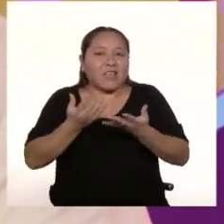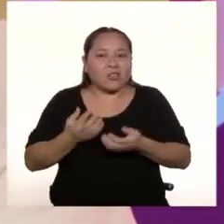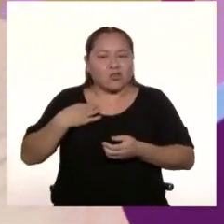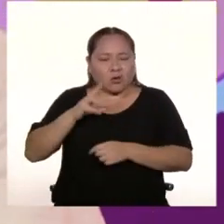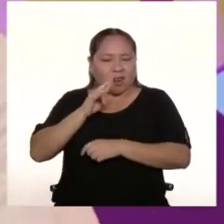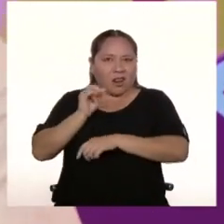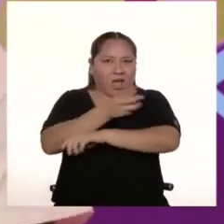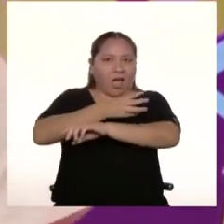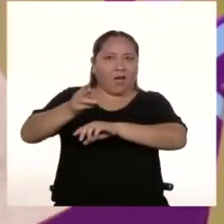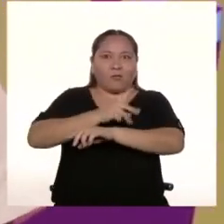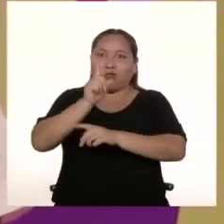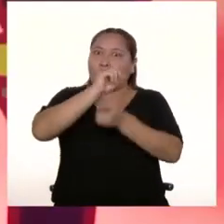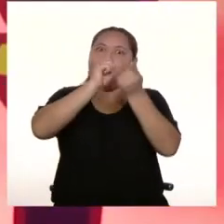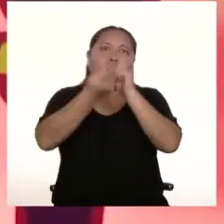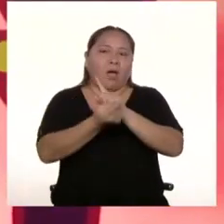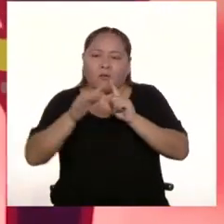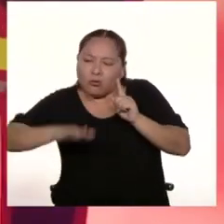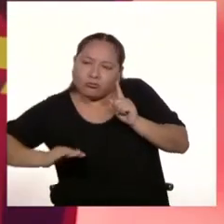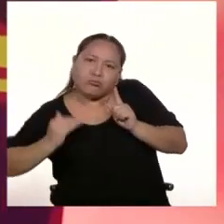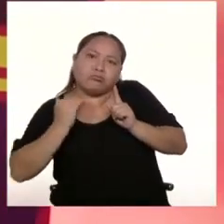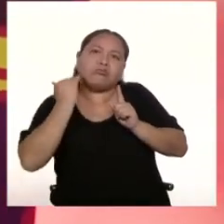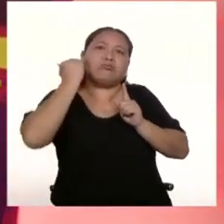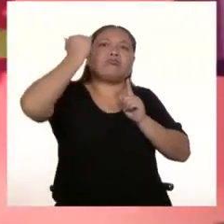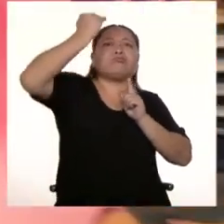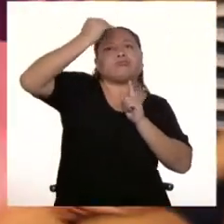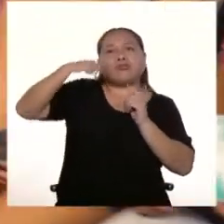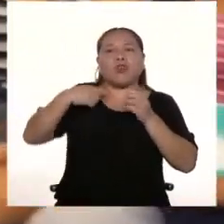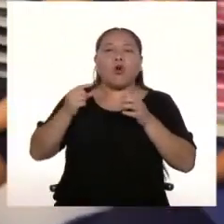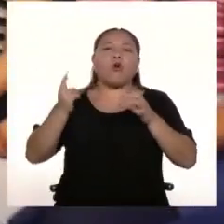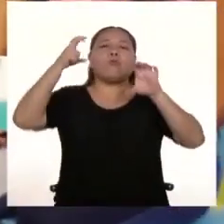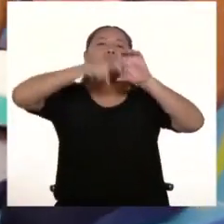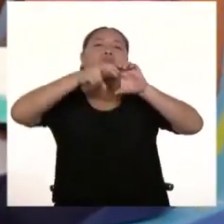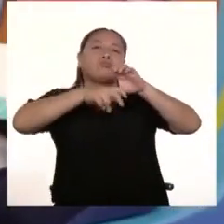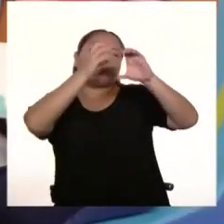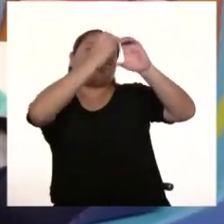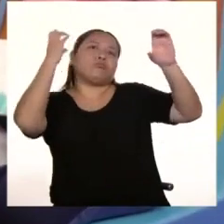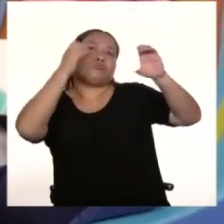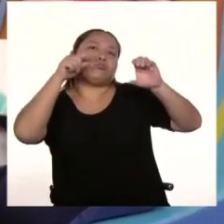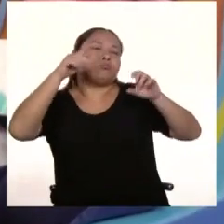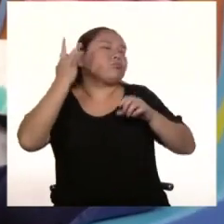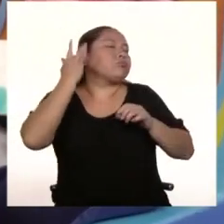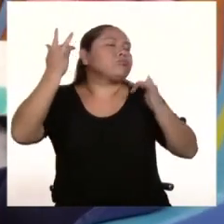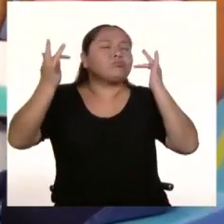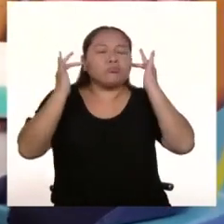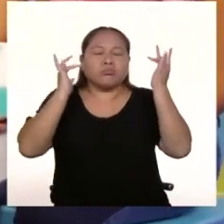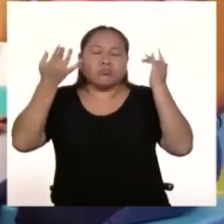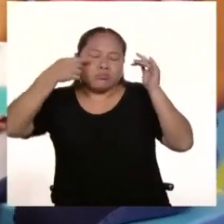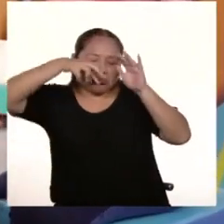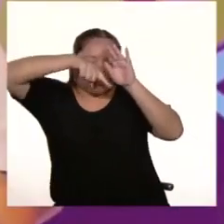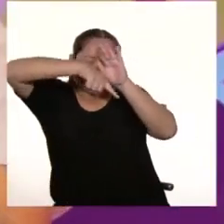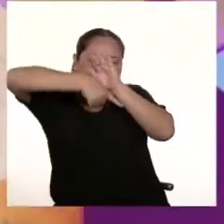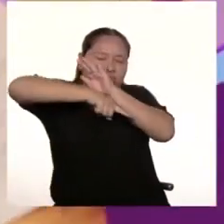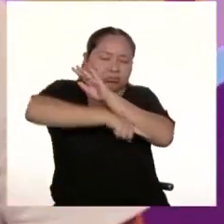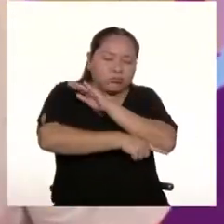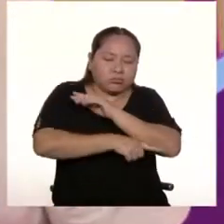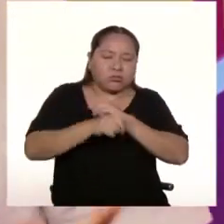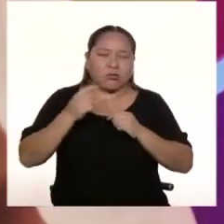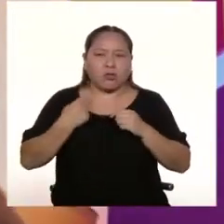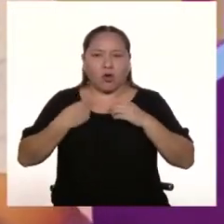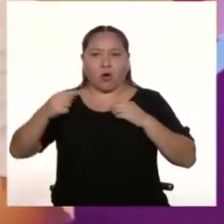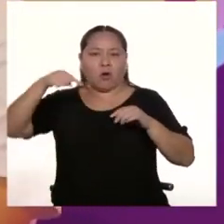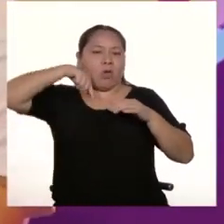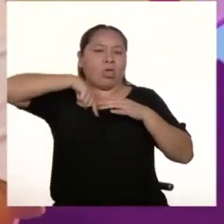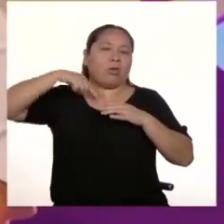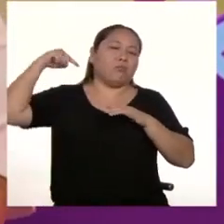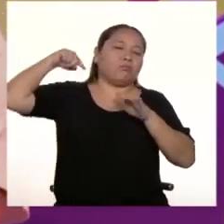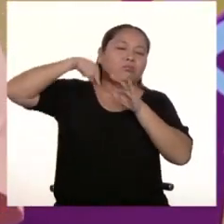pellejo Eso no cambia Ni de viejo Un solo micro Para conquistar el mundo Un solo beat Pa' entrar en tus oídos Pero muy profundo Hundó mi espada En